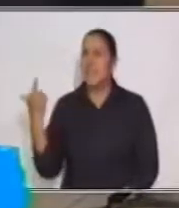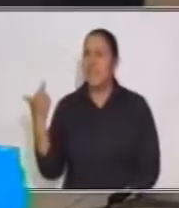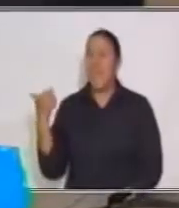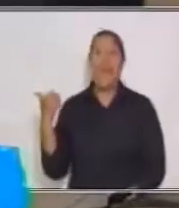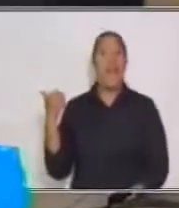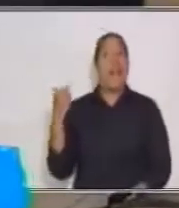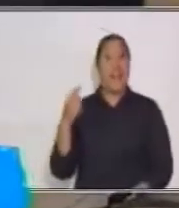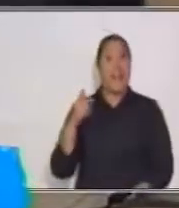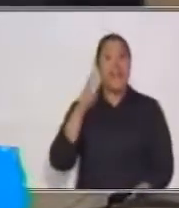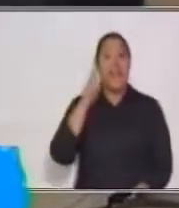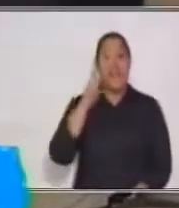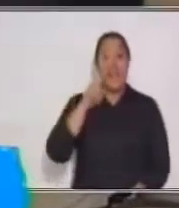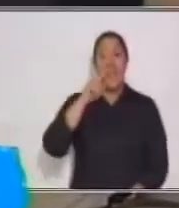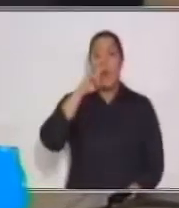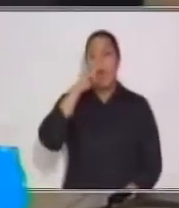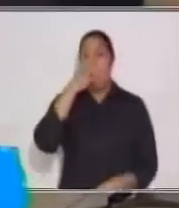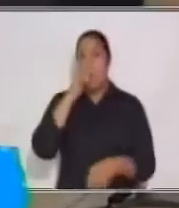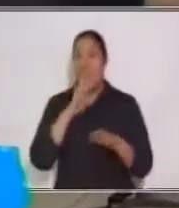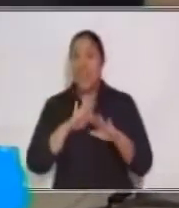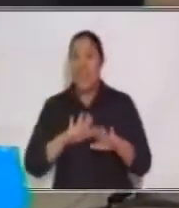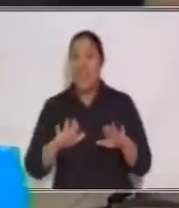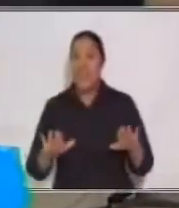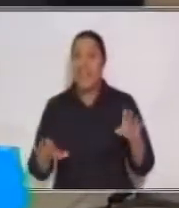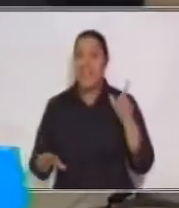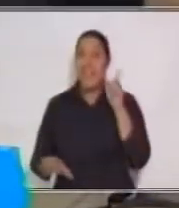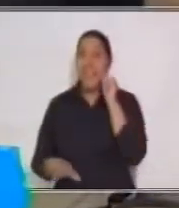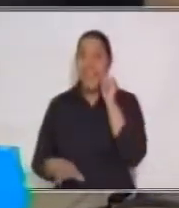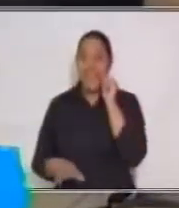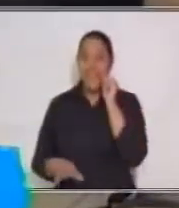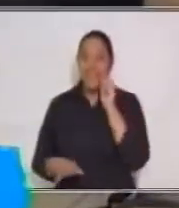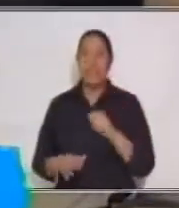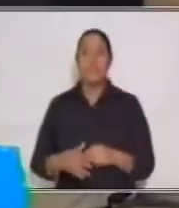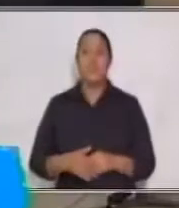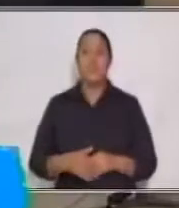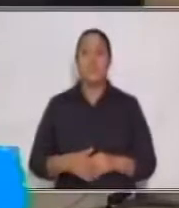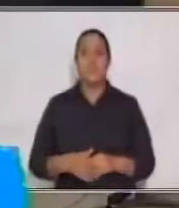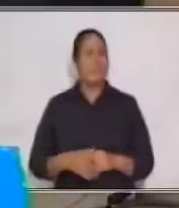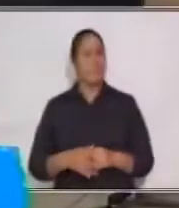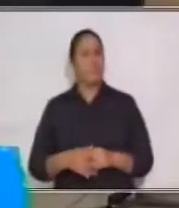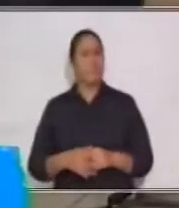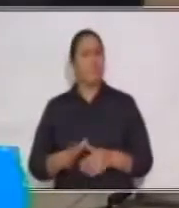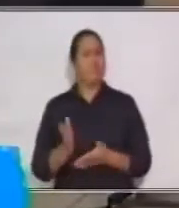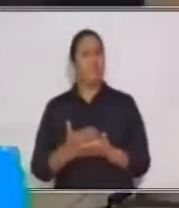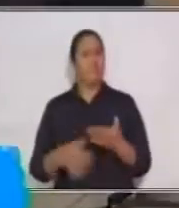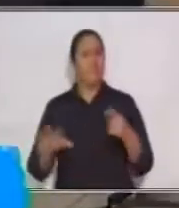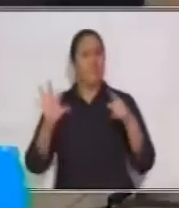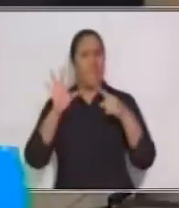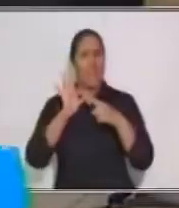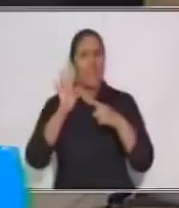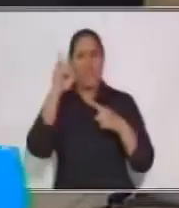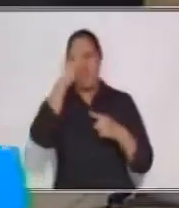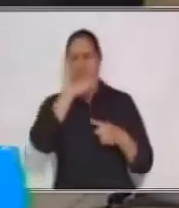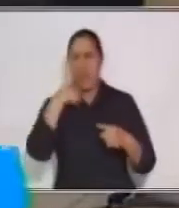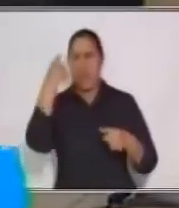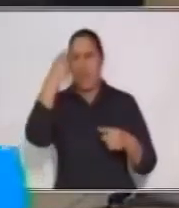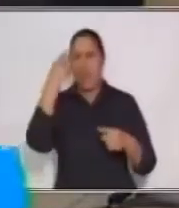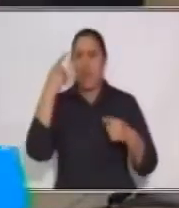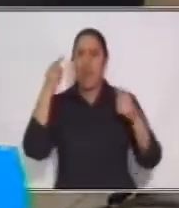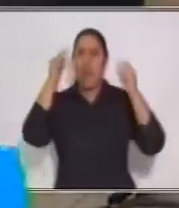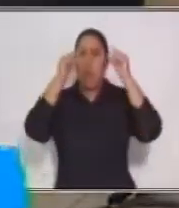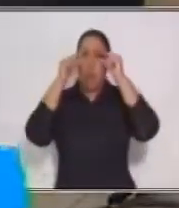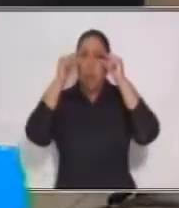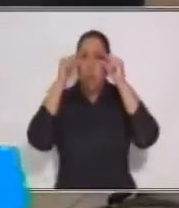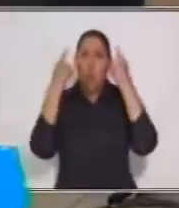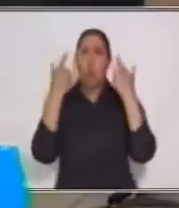Muy bien. Este niño tiene algo especial en su cara. ¿Qué será? Aparte de los ojos, la